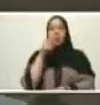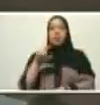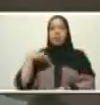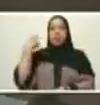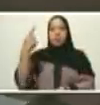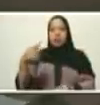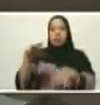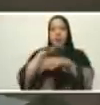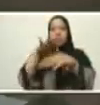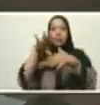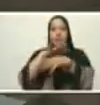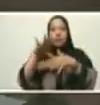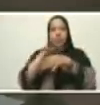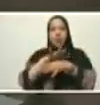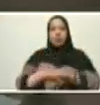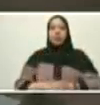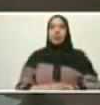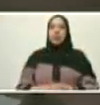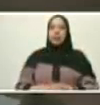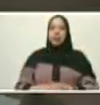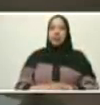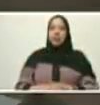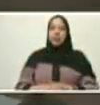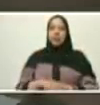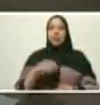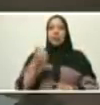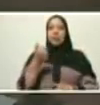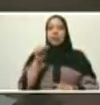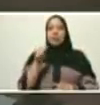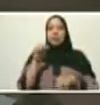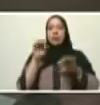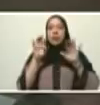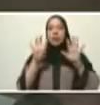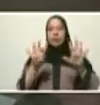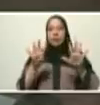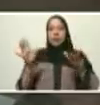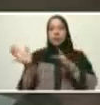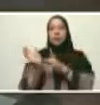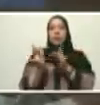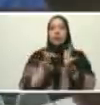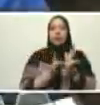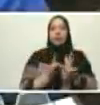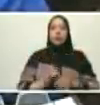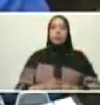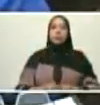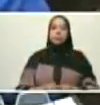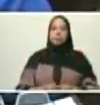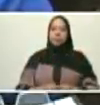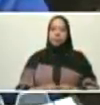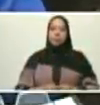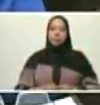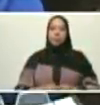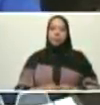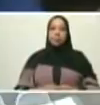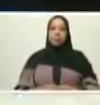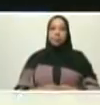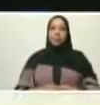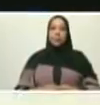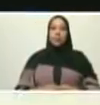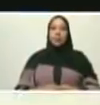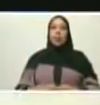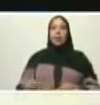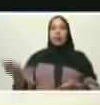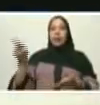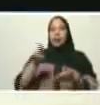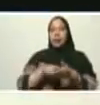martes ¿verdad? 19 de abril en la secuencia de la conmemoración